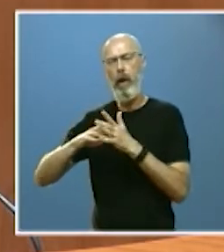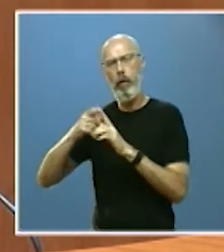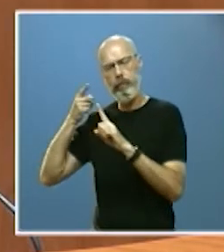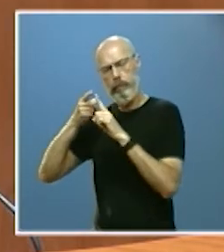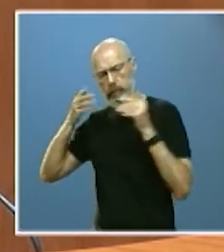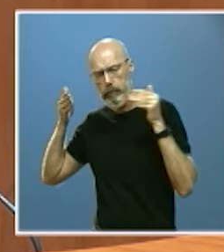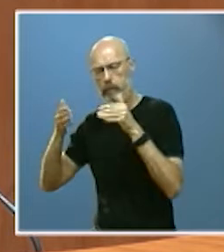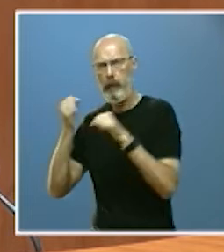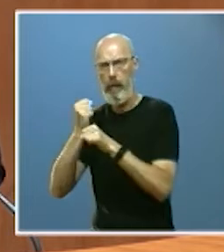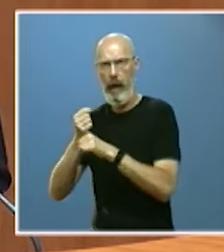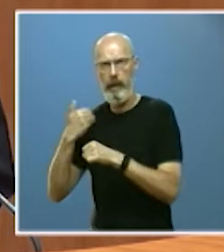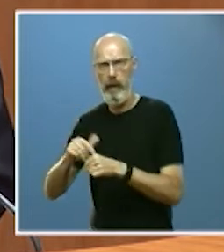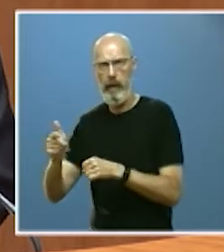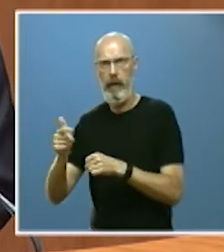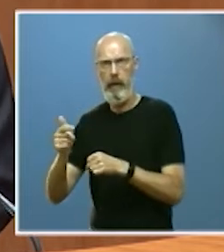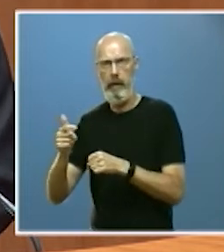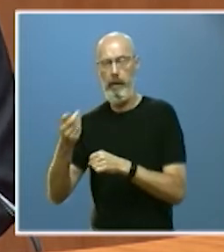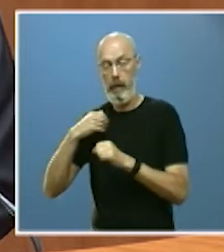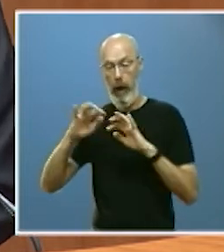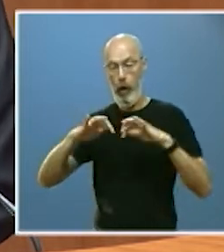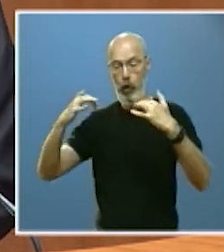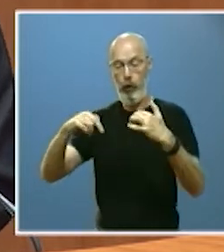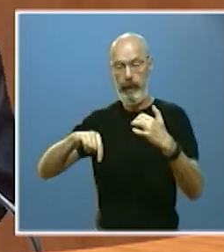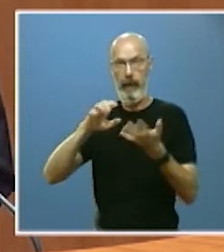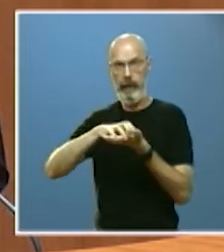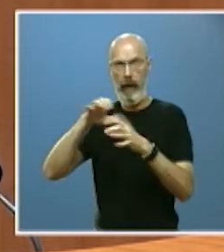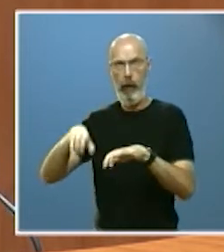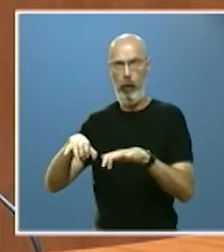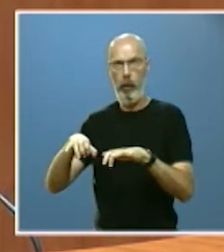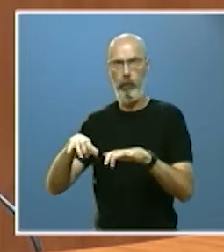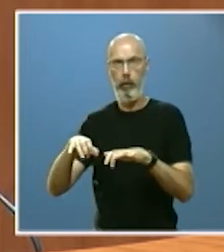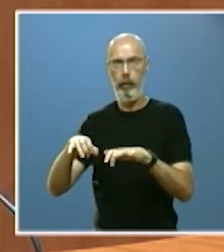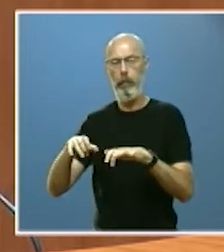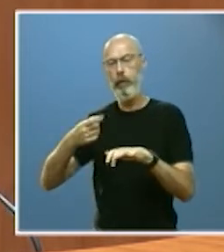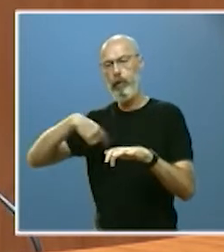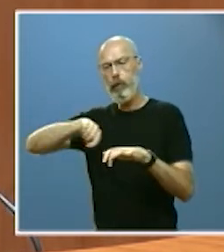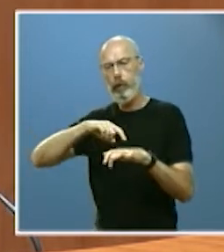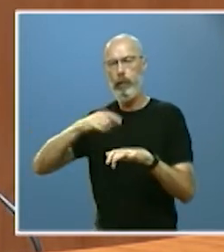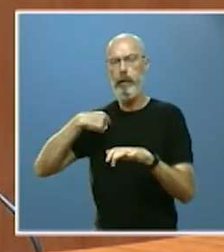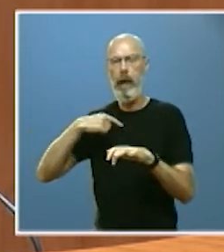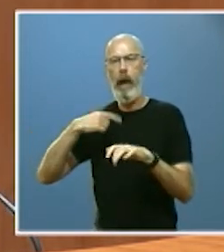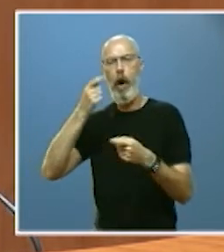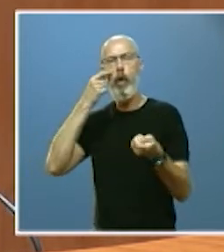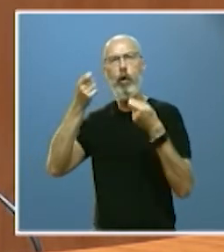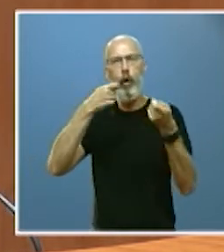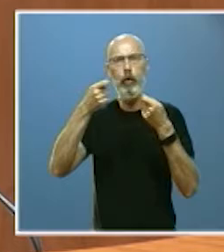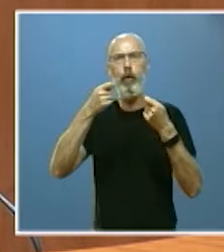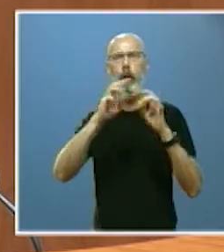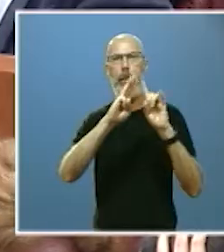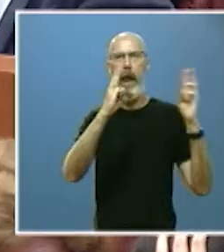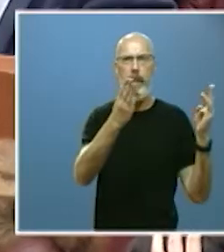también muy intensamente a estas mismas cortes de Castilla y León multiplicando nuestro sometimiento al control parlamentario